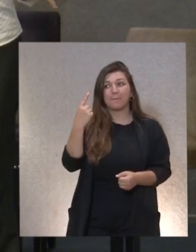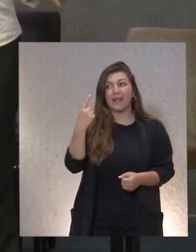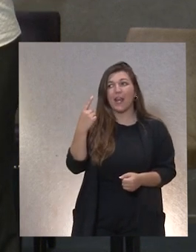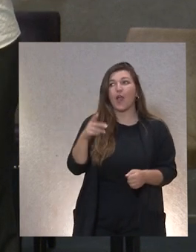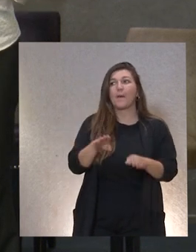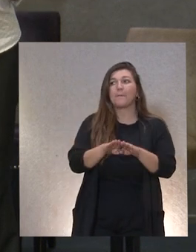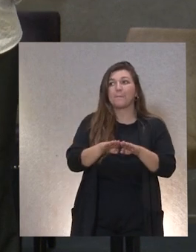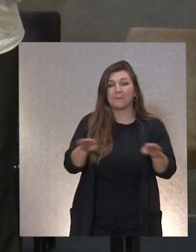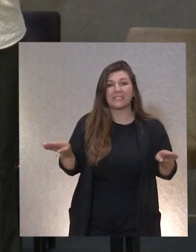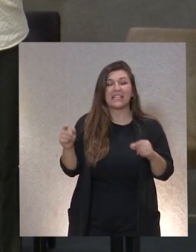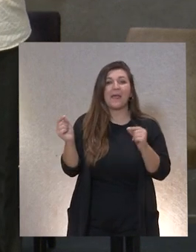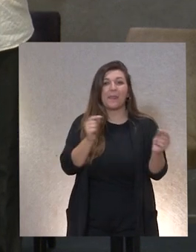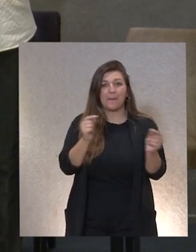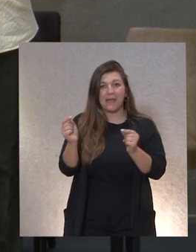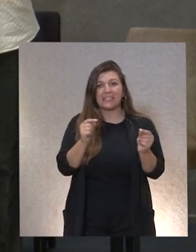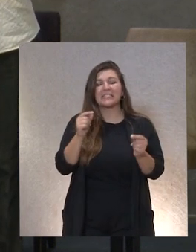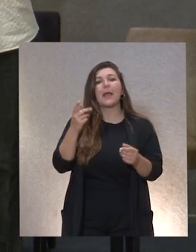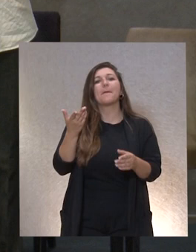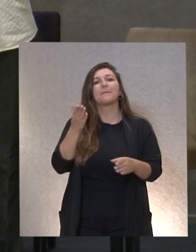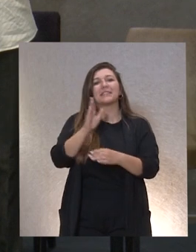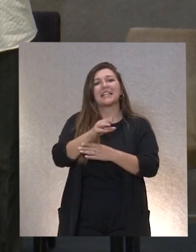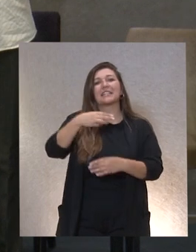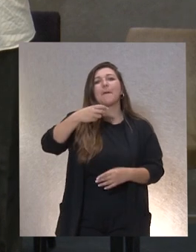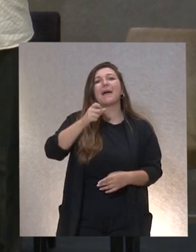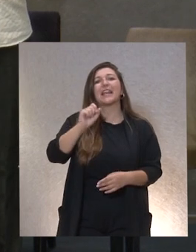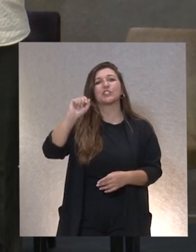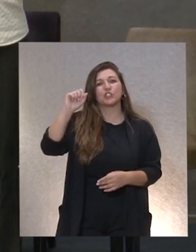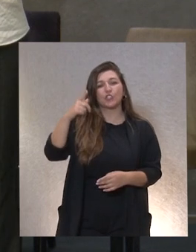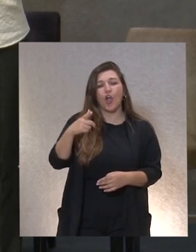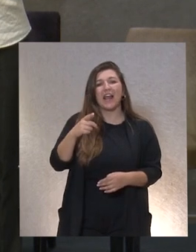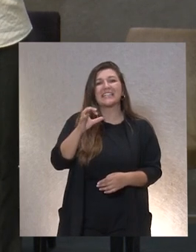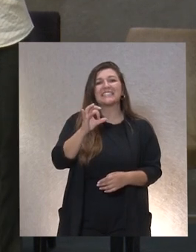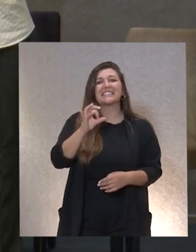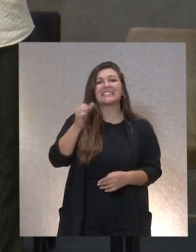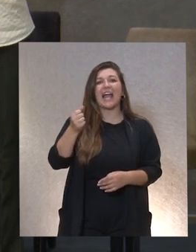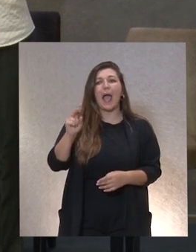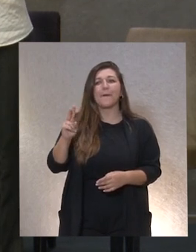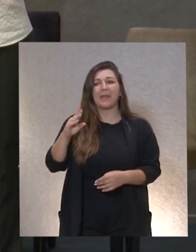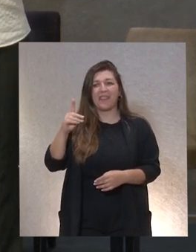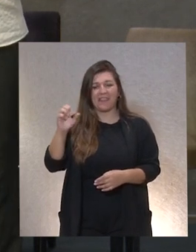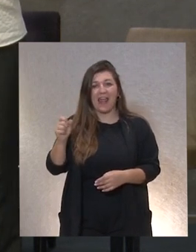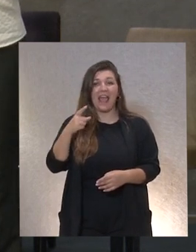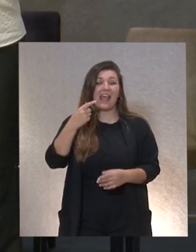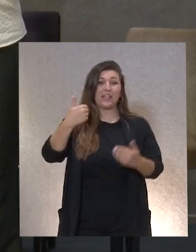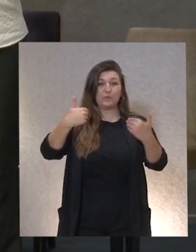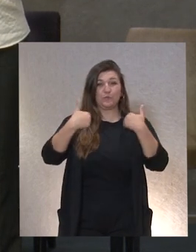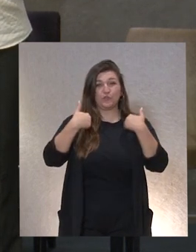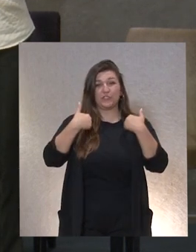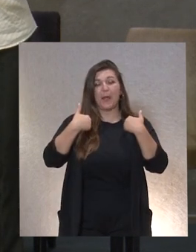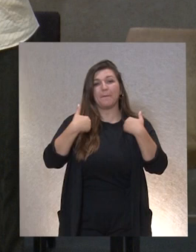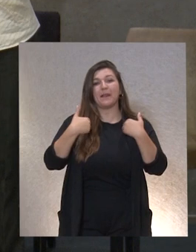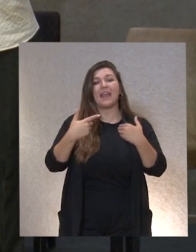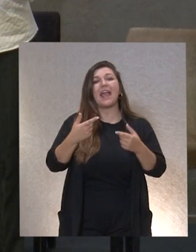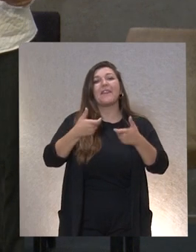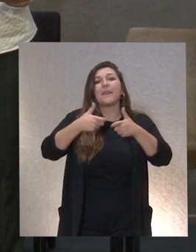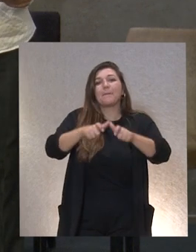mesa de debate que presenta Marisol Saavedra, responsable del Departamento de Evaluación de los Empleados Públicos